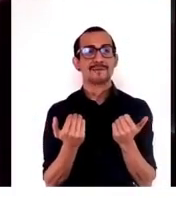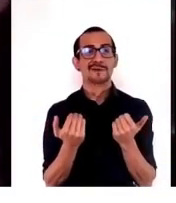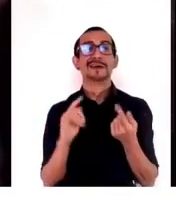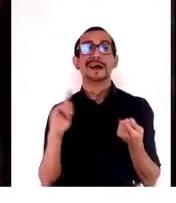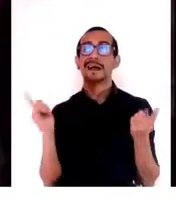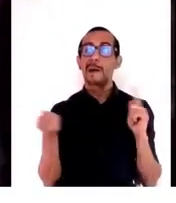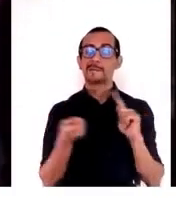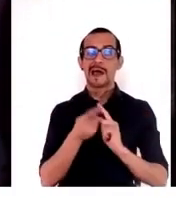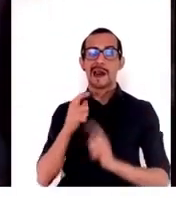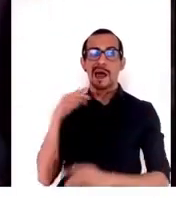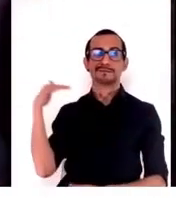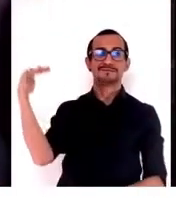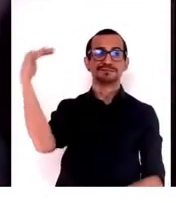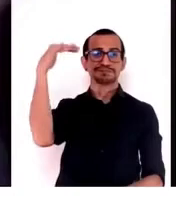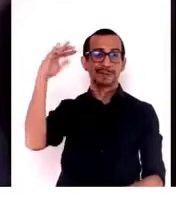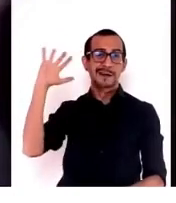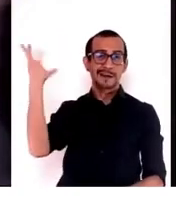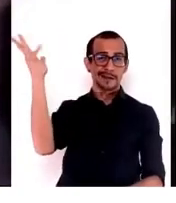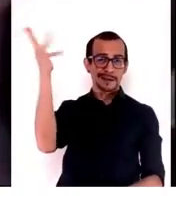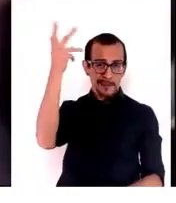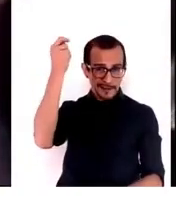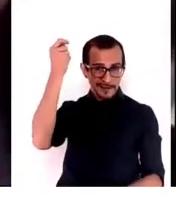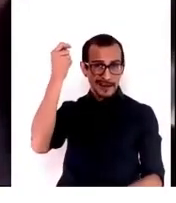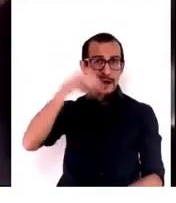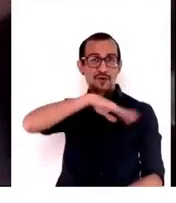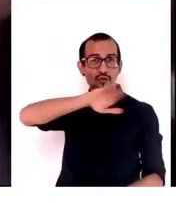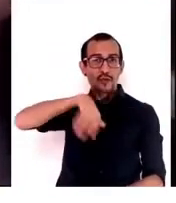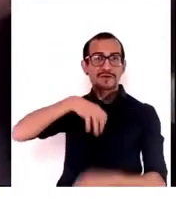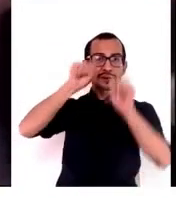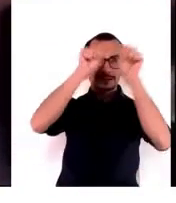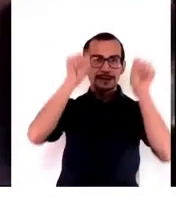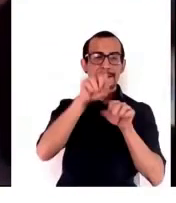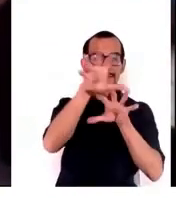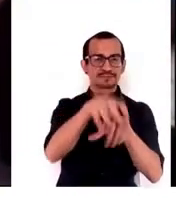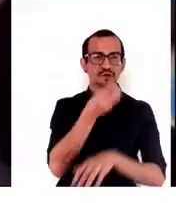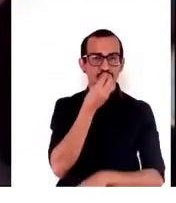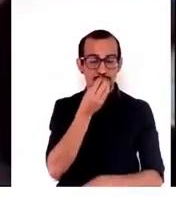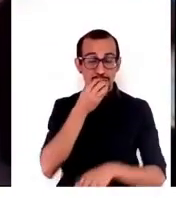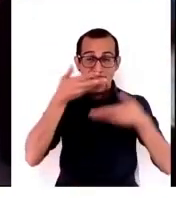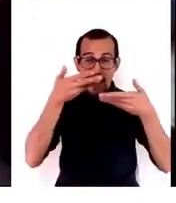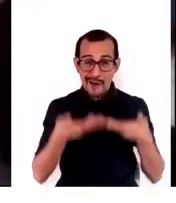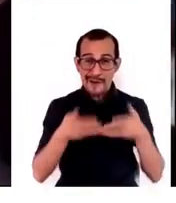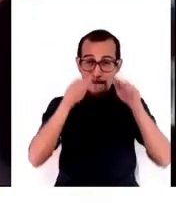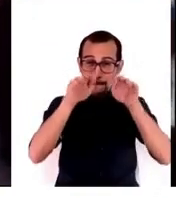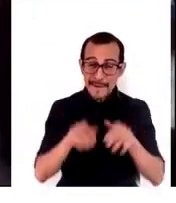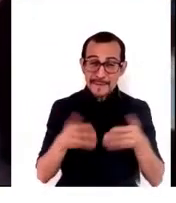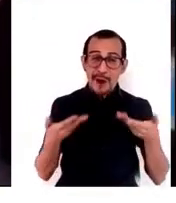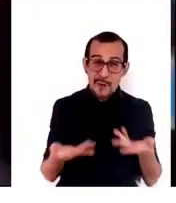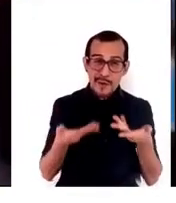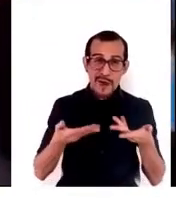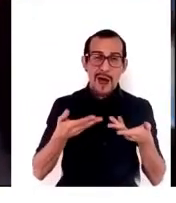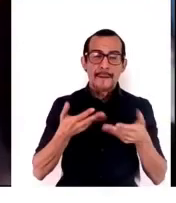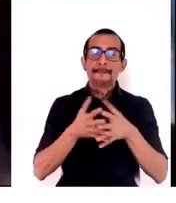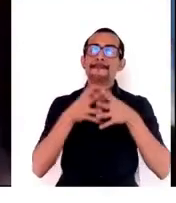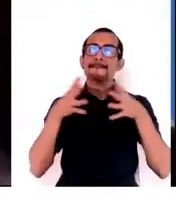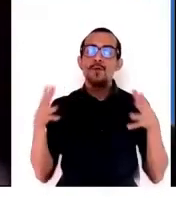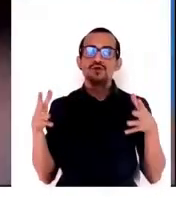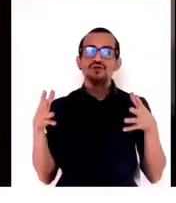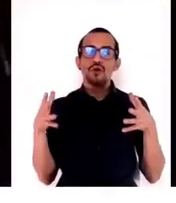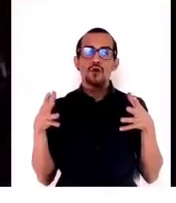en nuestros sistemas alimentarios. Ahora mismo estamos mucho en